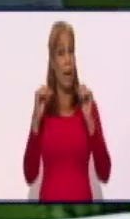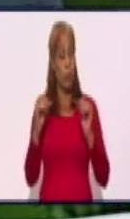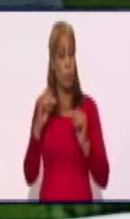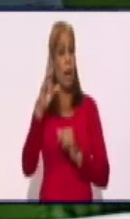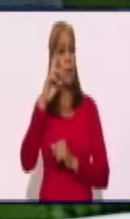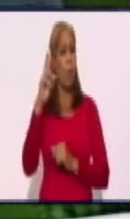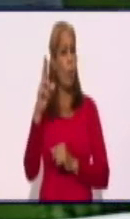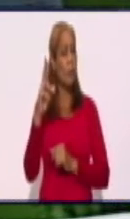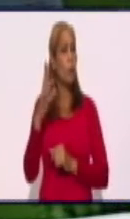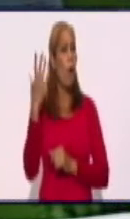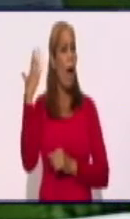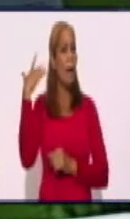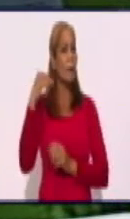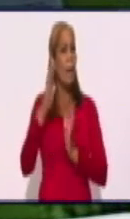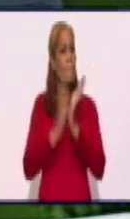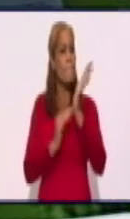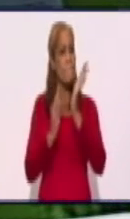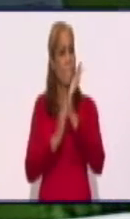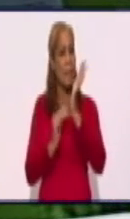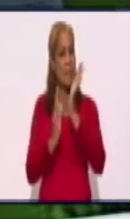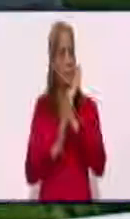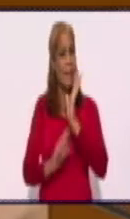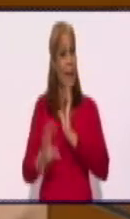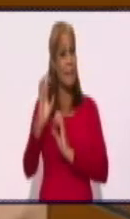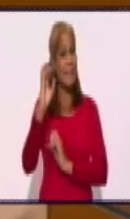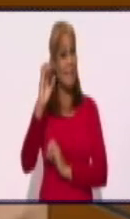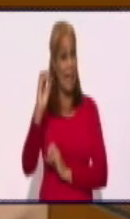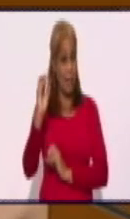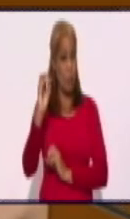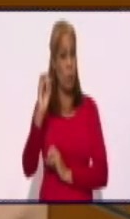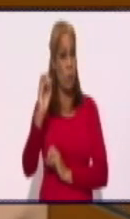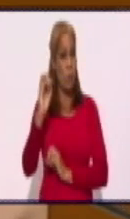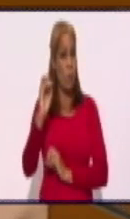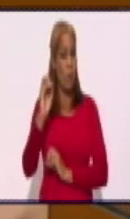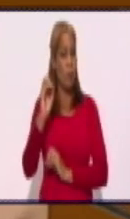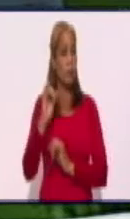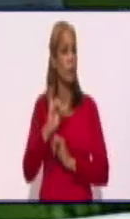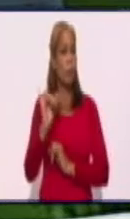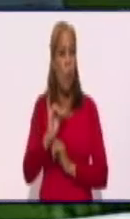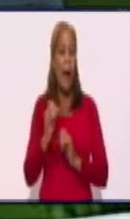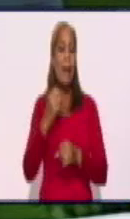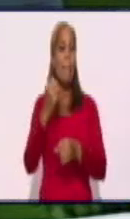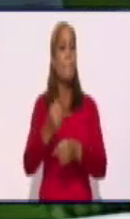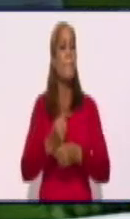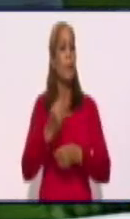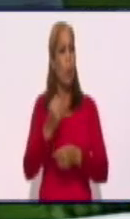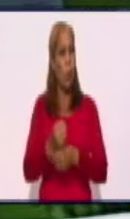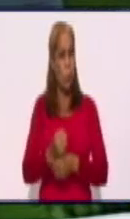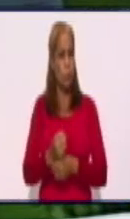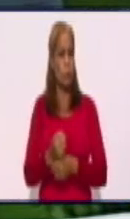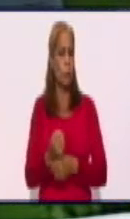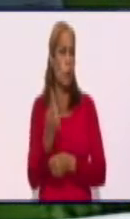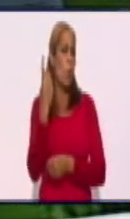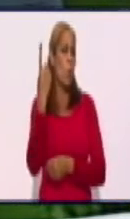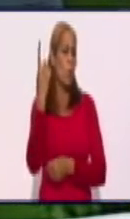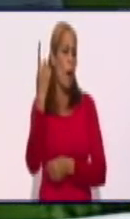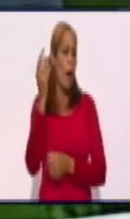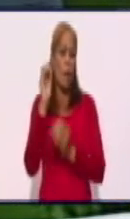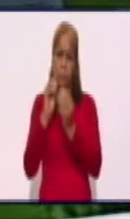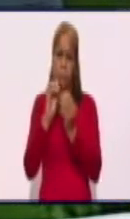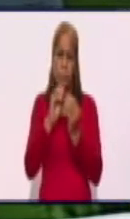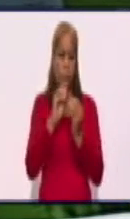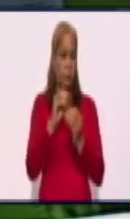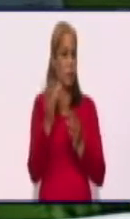varios meses en cero la incidencia de la enfermedad. Pilón, excepto una transmisión que tuvo allí, que la